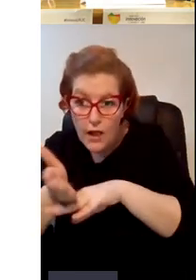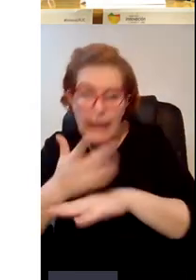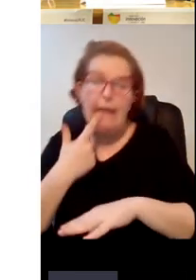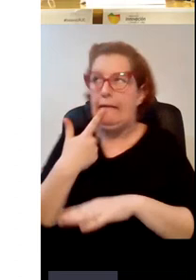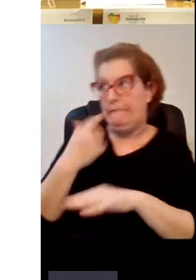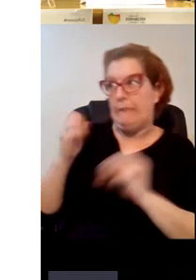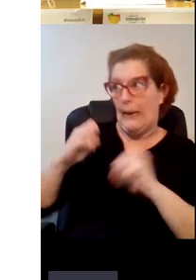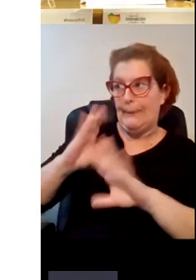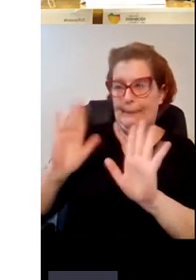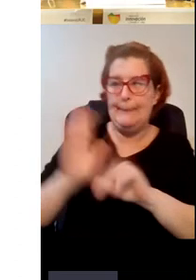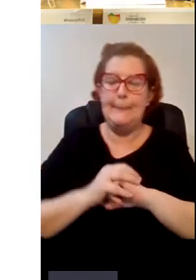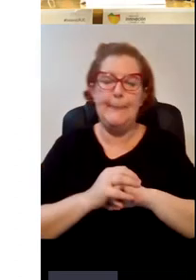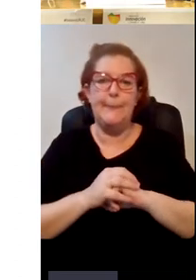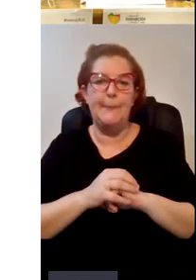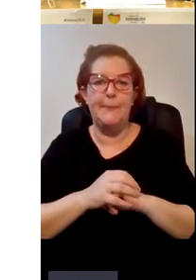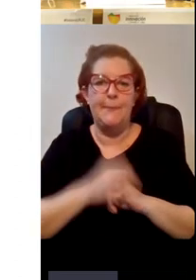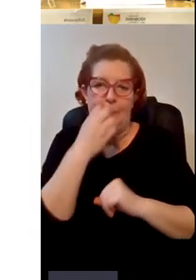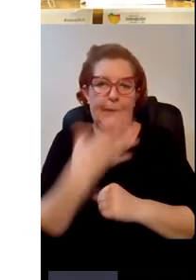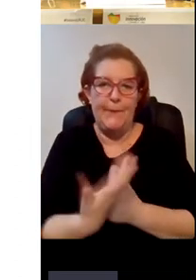vale bueno